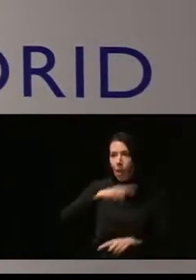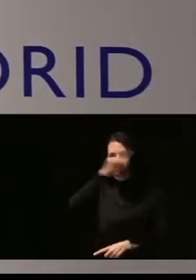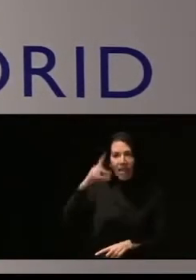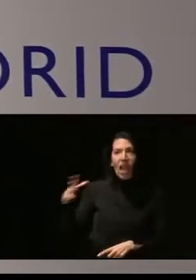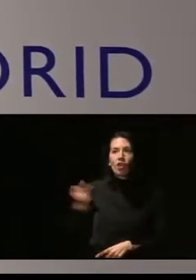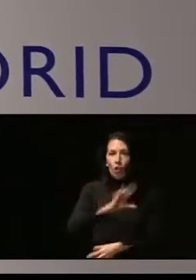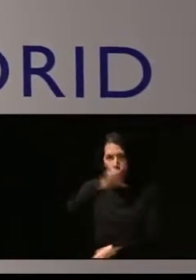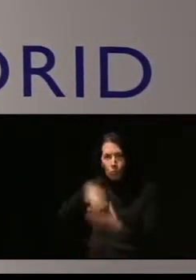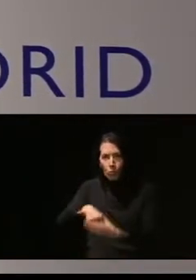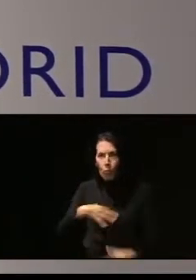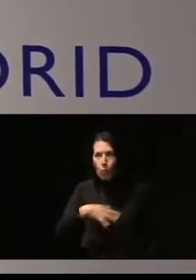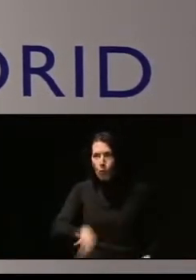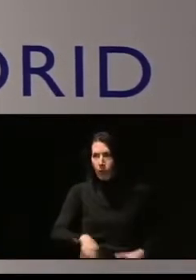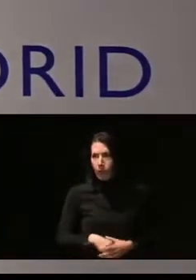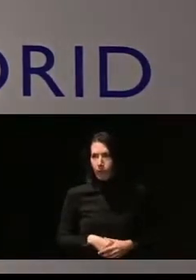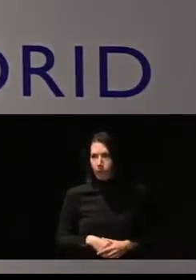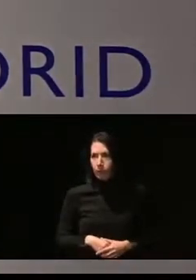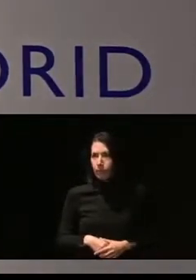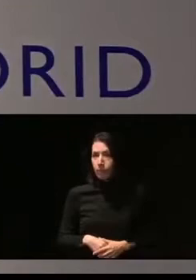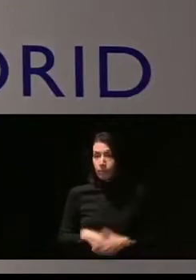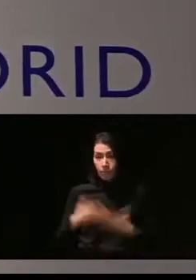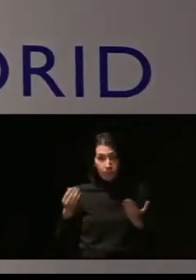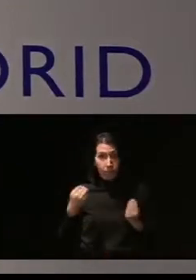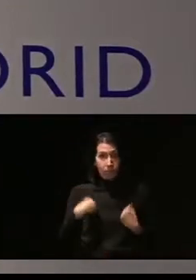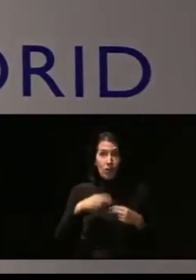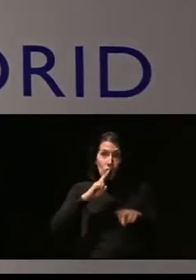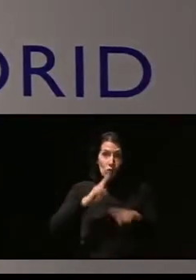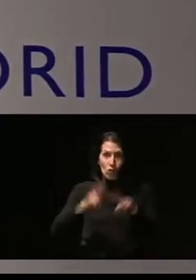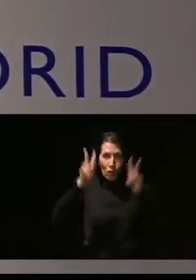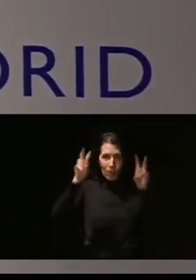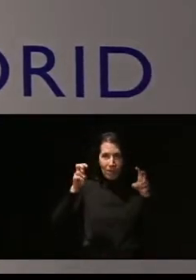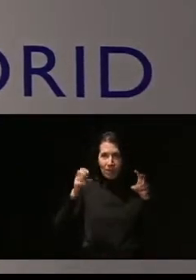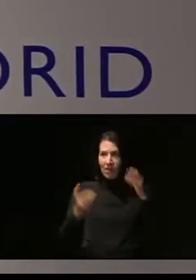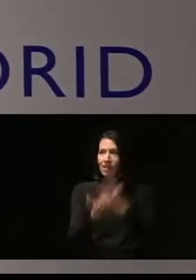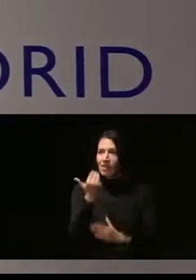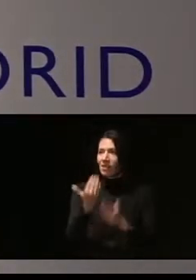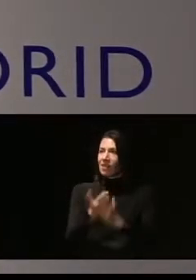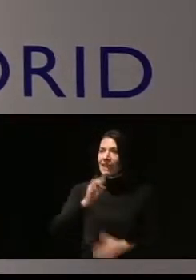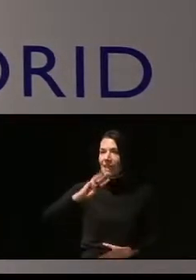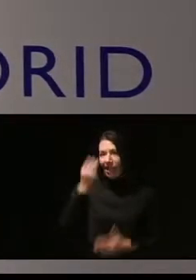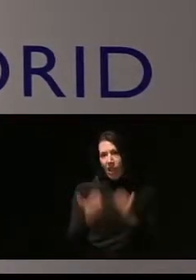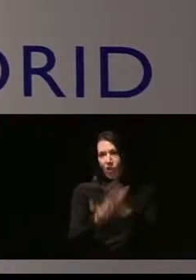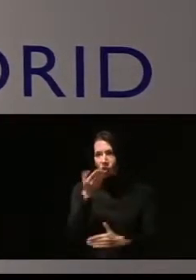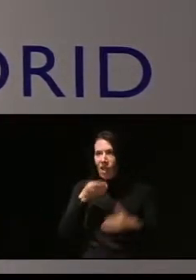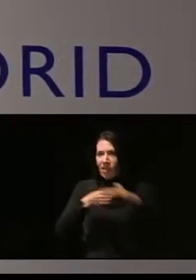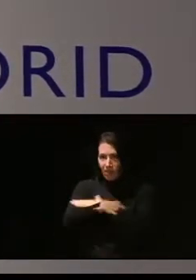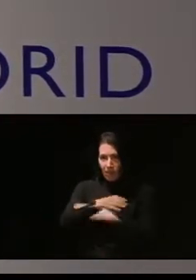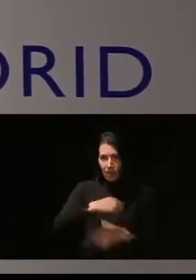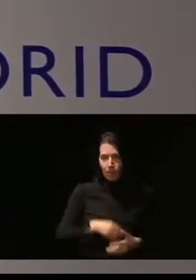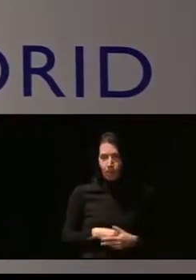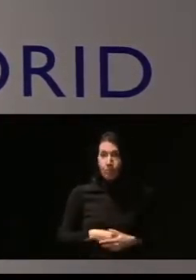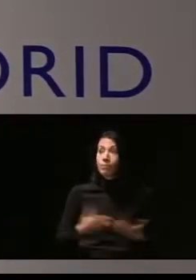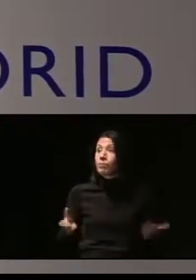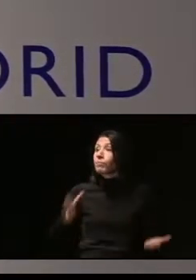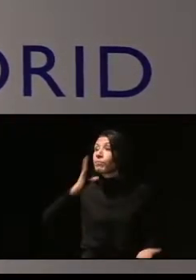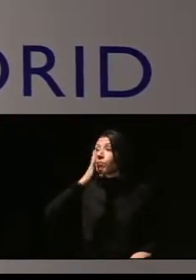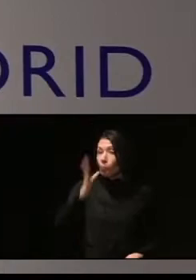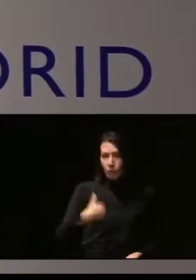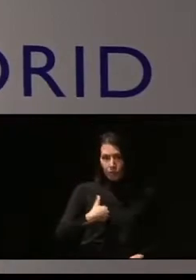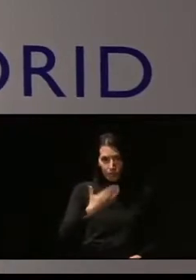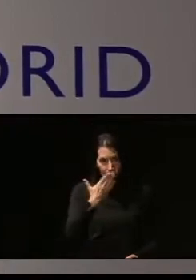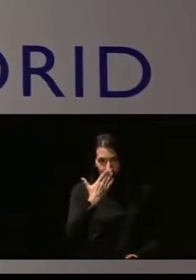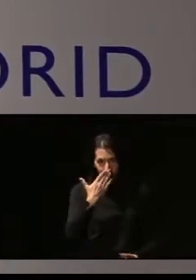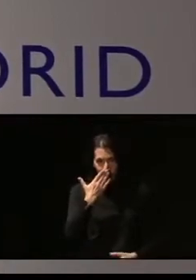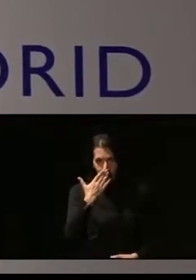sitio. Que es el nombre de estas jornadas, de las terceras jornadas de accesibilidad. Y por eso, y lo digo de